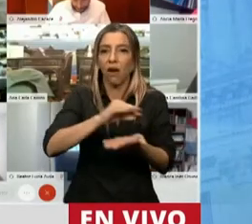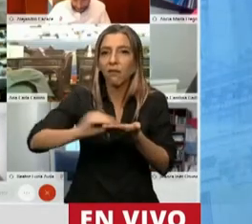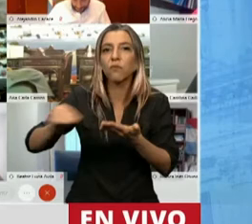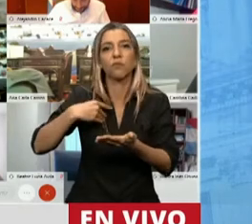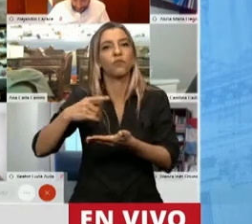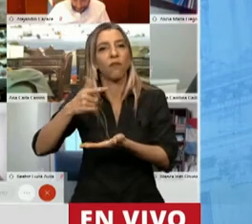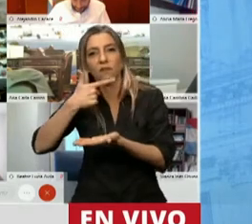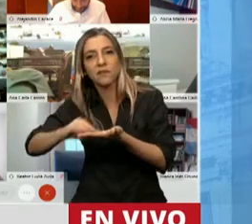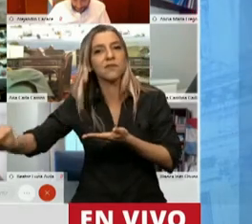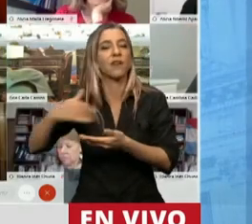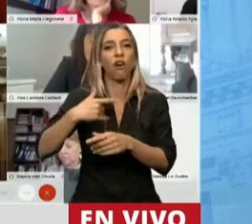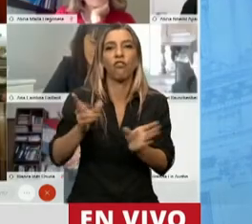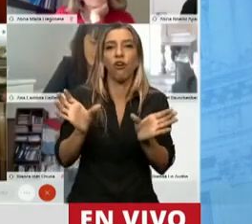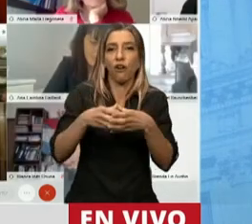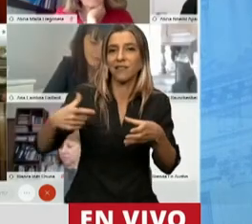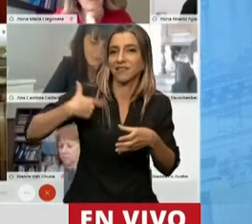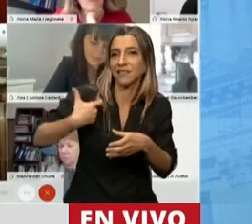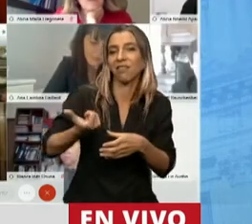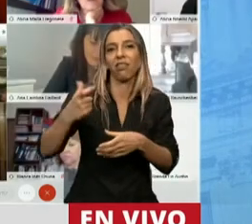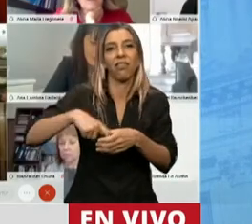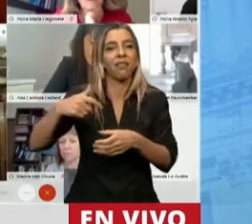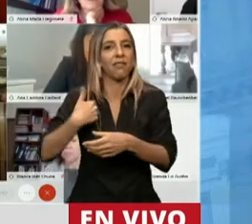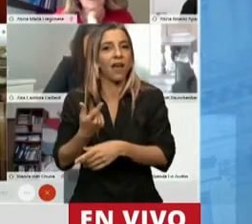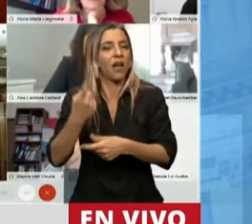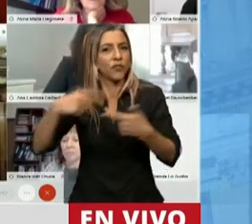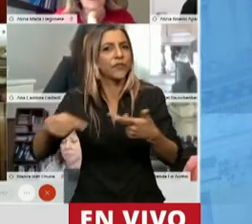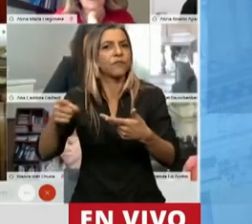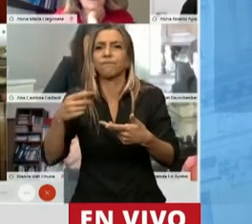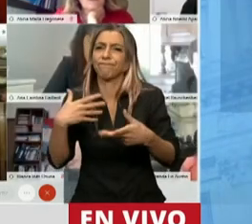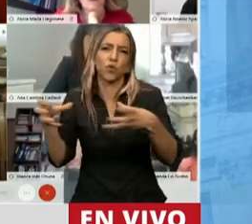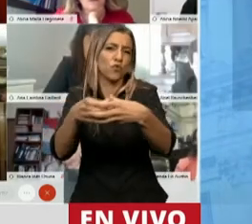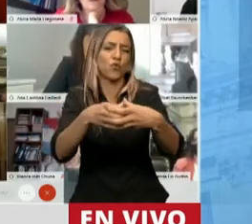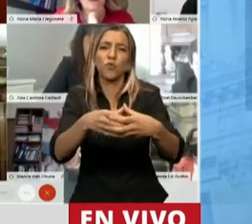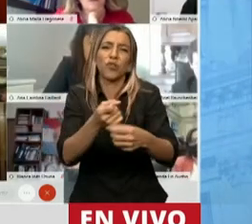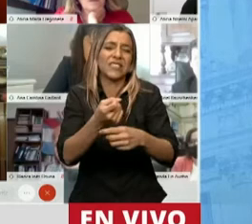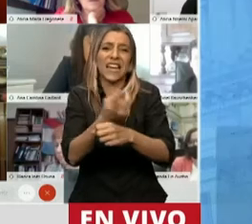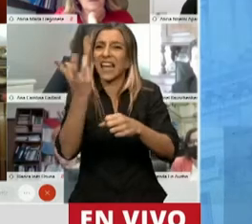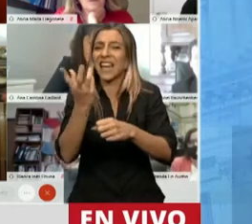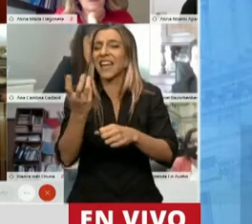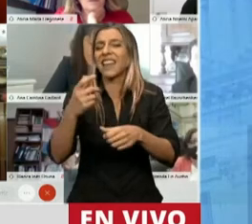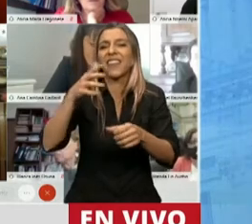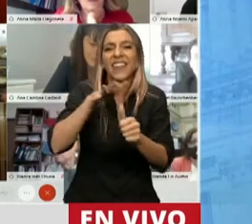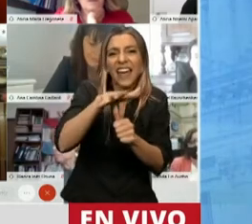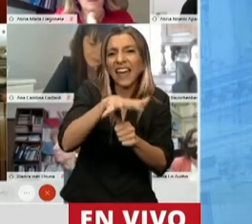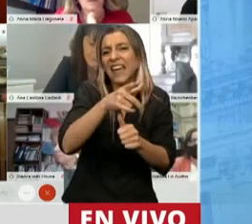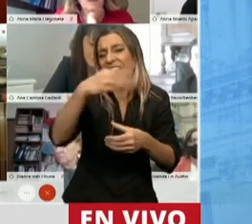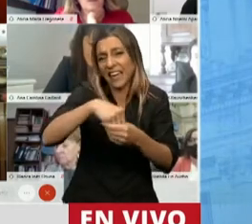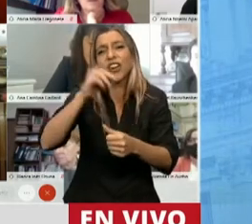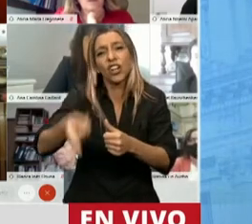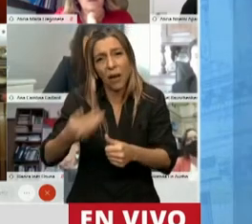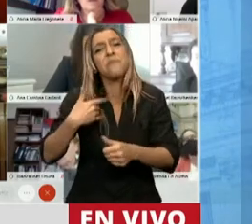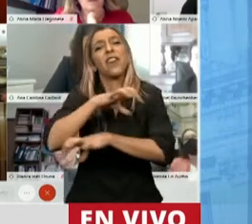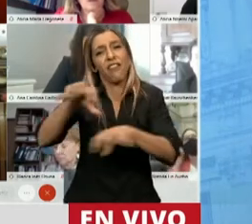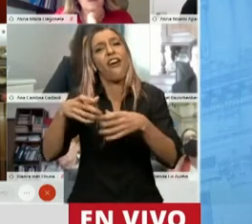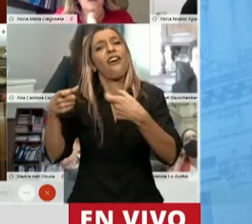provinciales y municipales, sindicatos y gremios, organizaciones sociales y colectivos de género, organizaciones internacionales